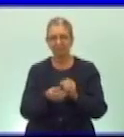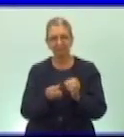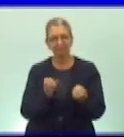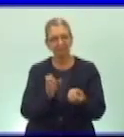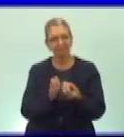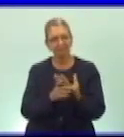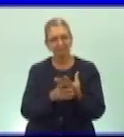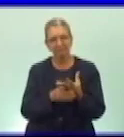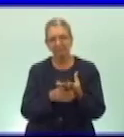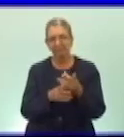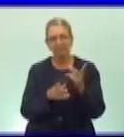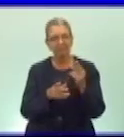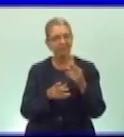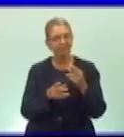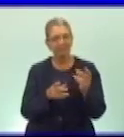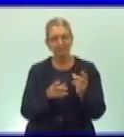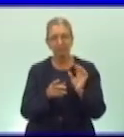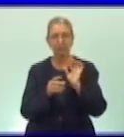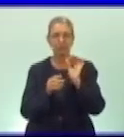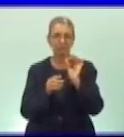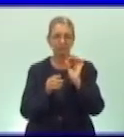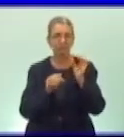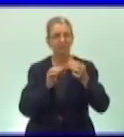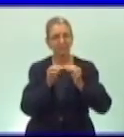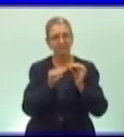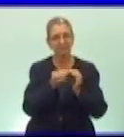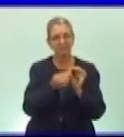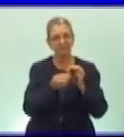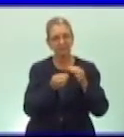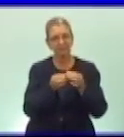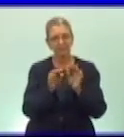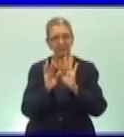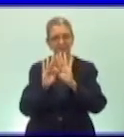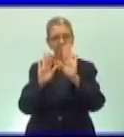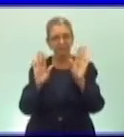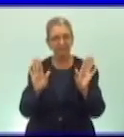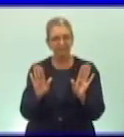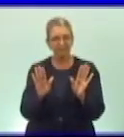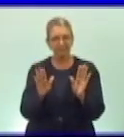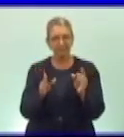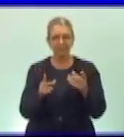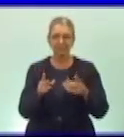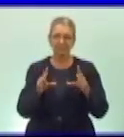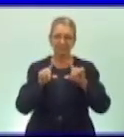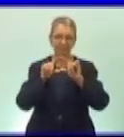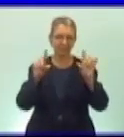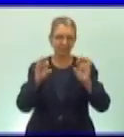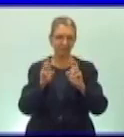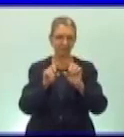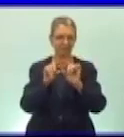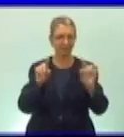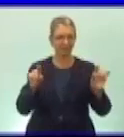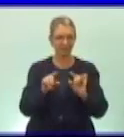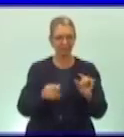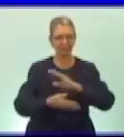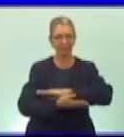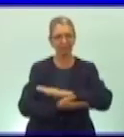obras con papeles de colores, hacer carteles o afiches pequeños para el álbum. Como ven,